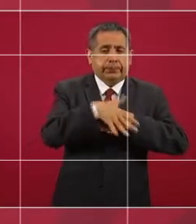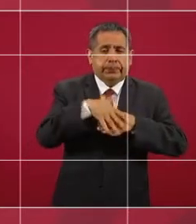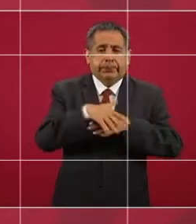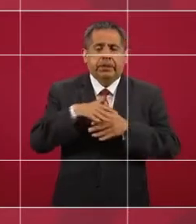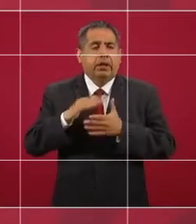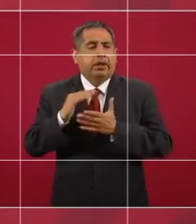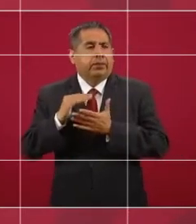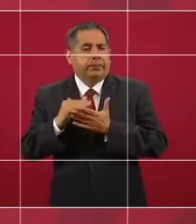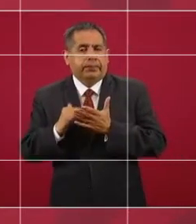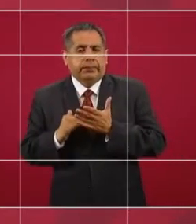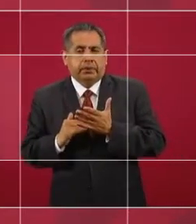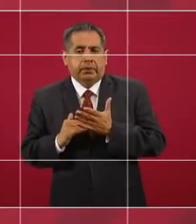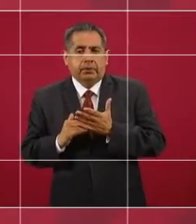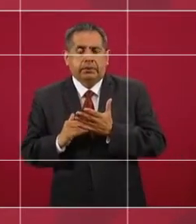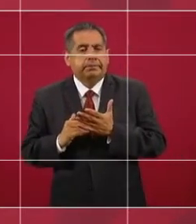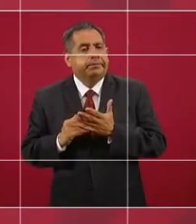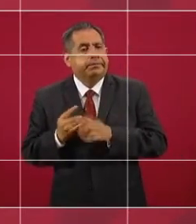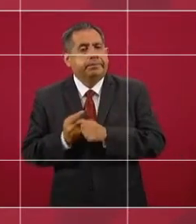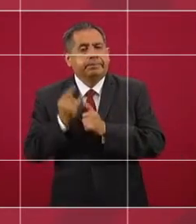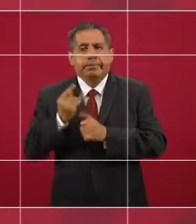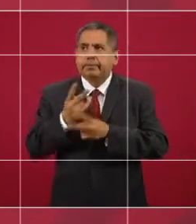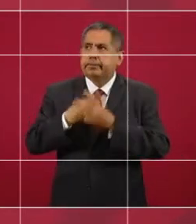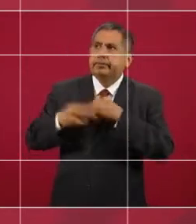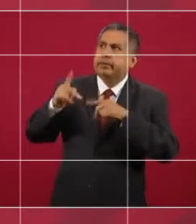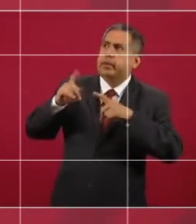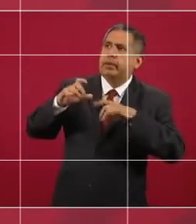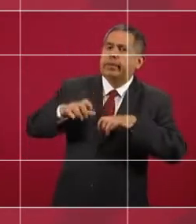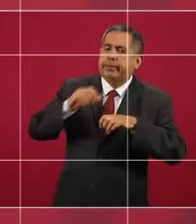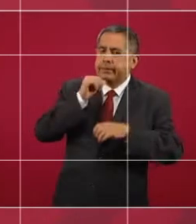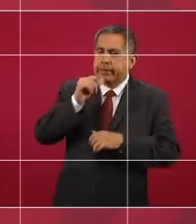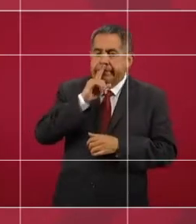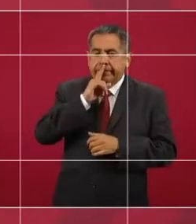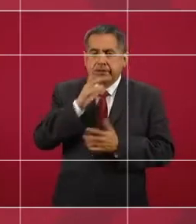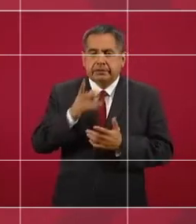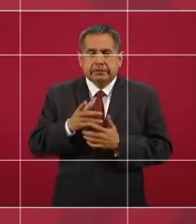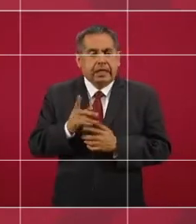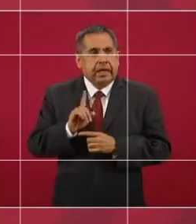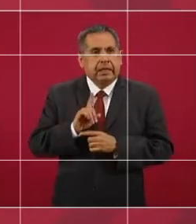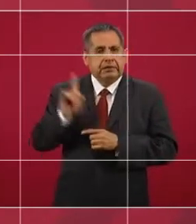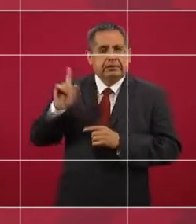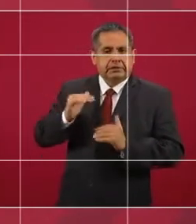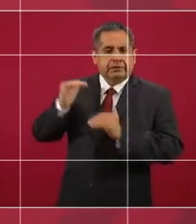no llovió lo que se esperaba, presa arriba.